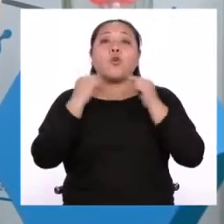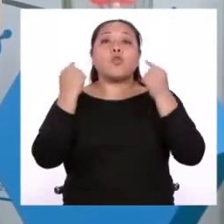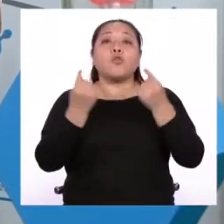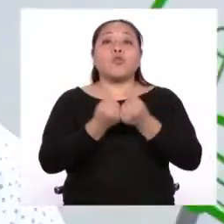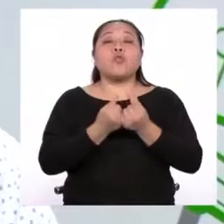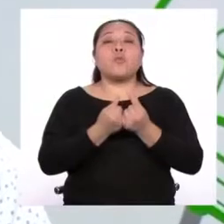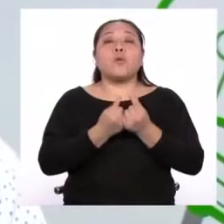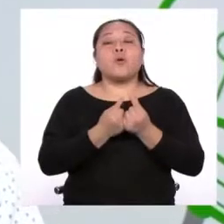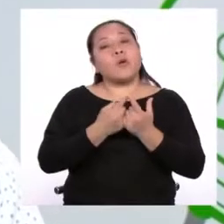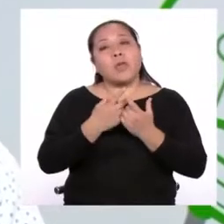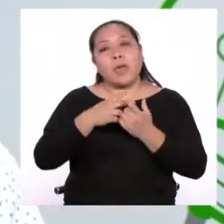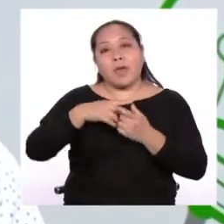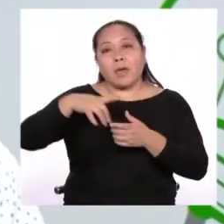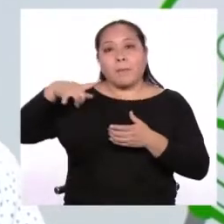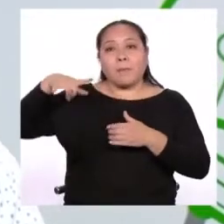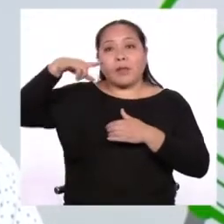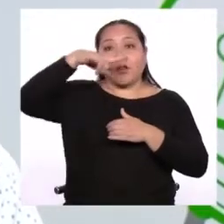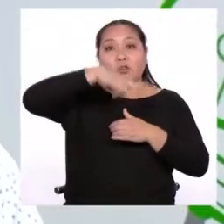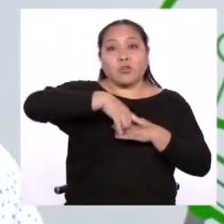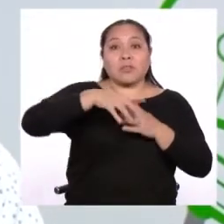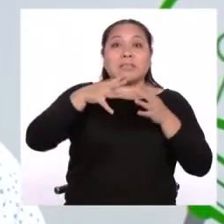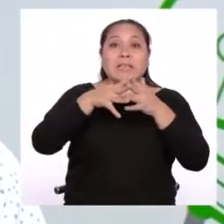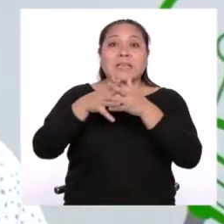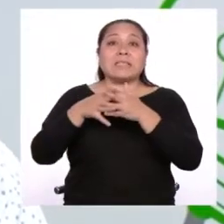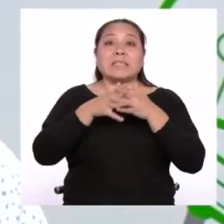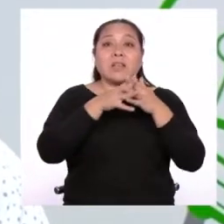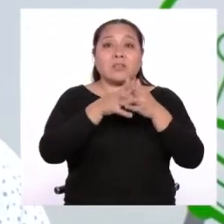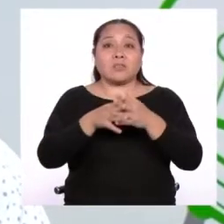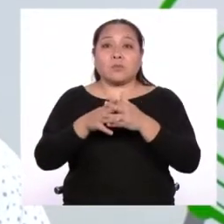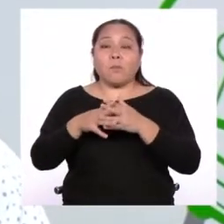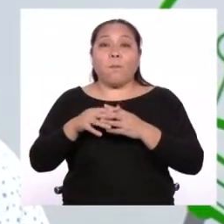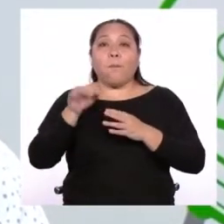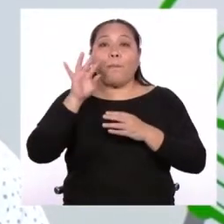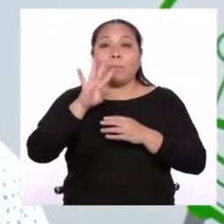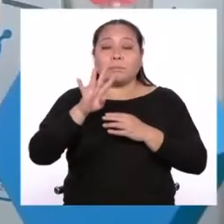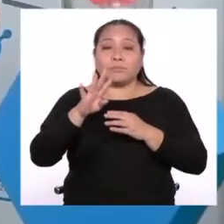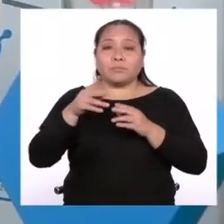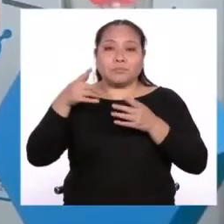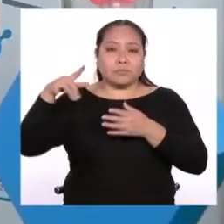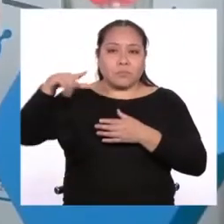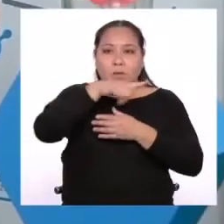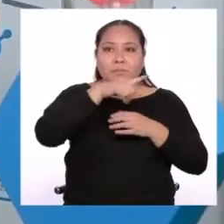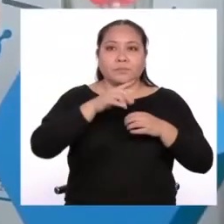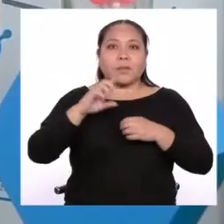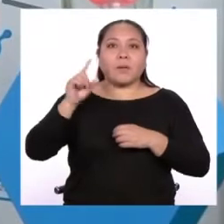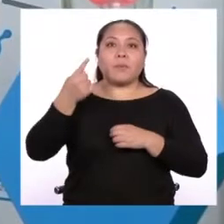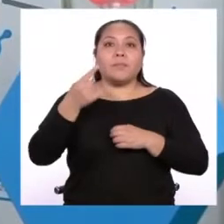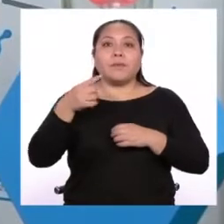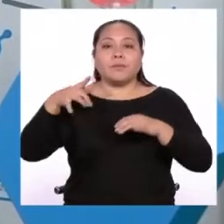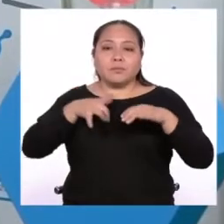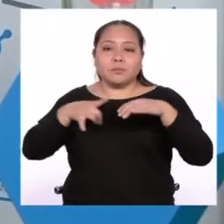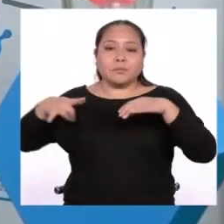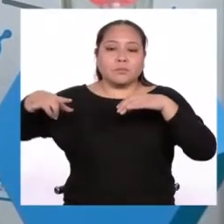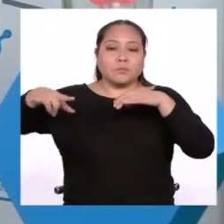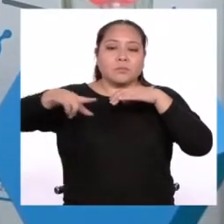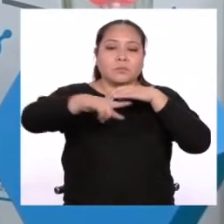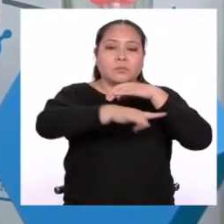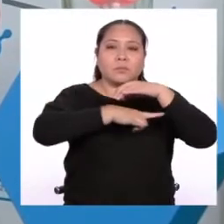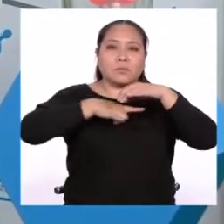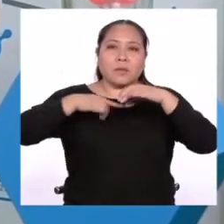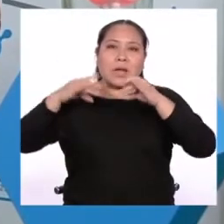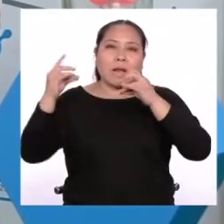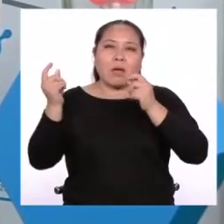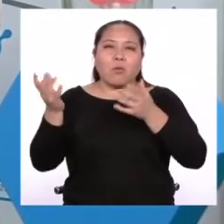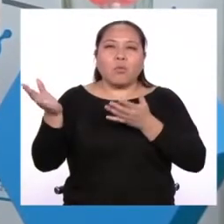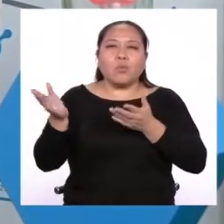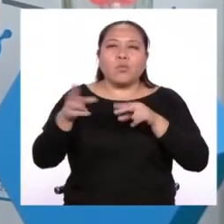Aéreas del Ejército de los Estados Unidos en un cuarteto de biplanos Douglas World Cruiser. La primera aeronave más ligera que el aire de